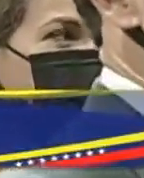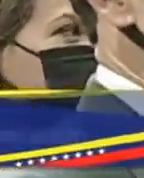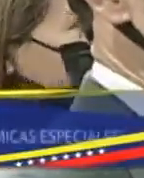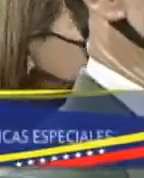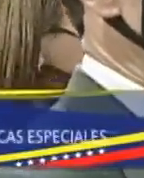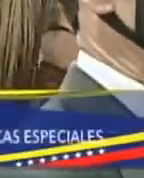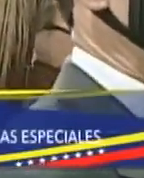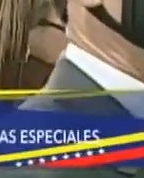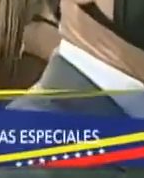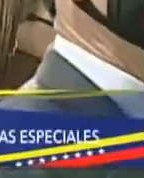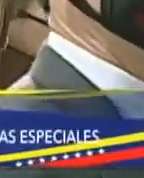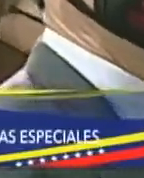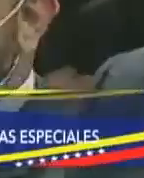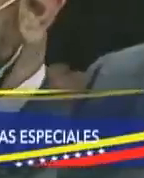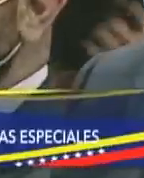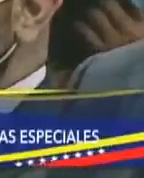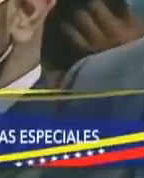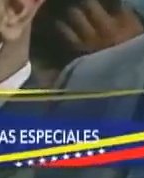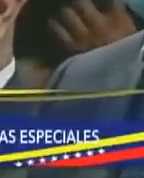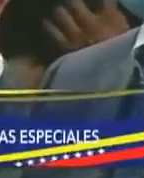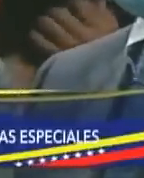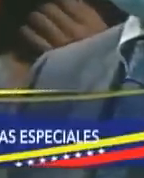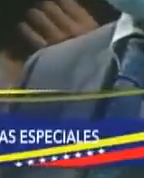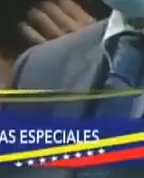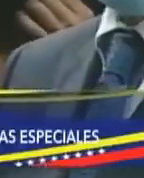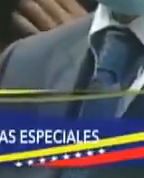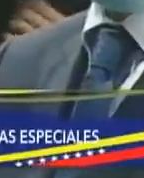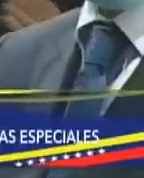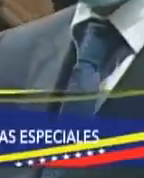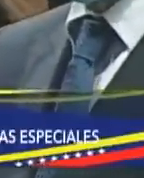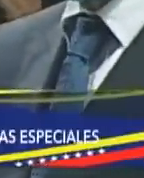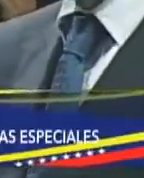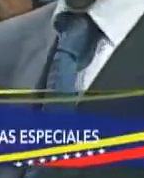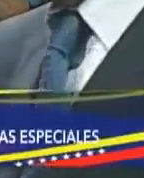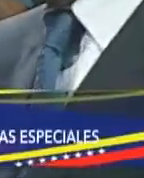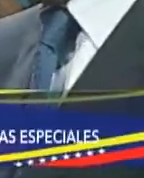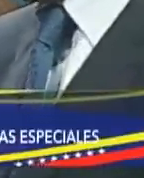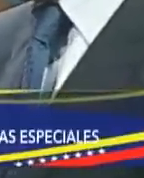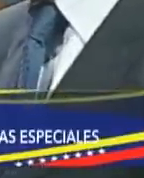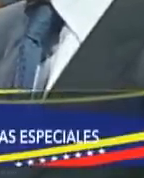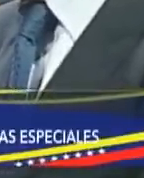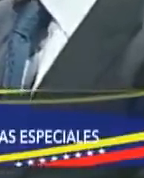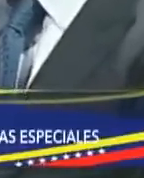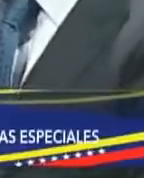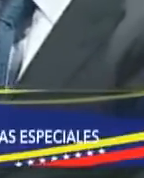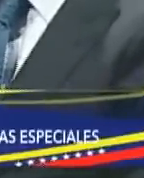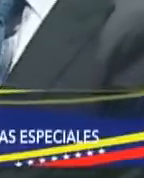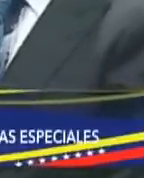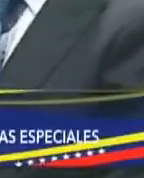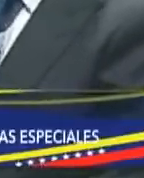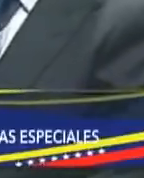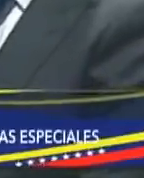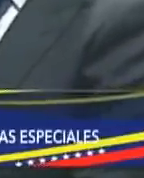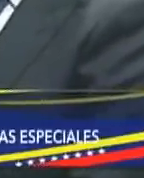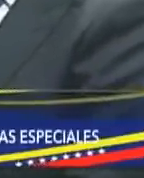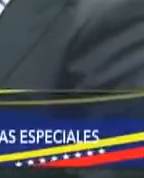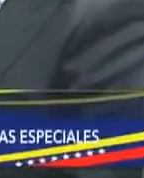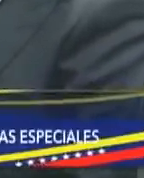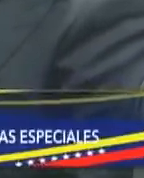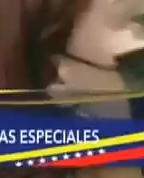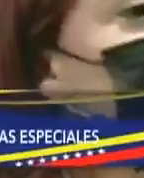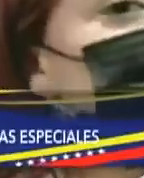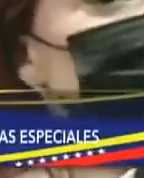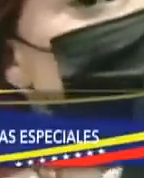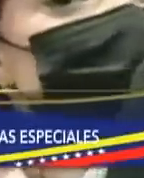ejecutivo, los integrantes de la Fuerza Armada Nacional Bolivariana, gobernadores, diputados y diputadas del Parlamento venezolano y se espera el desarrollo